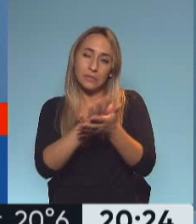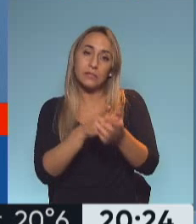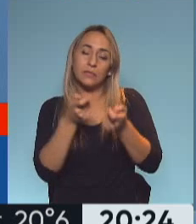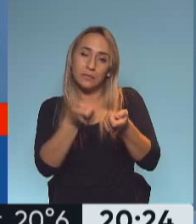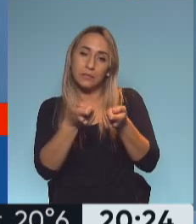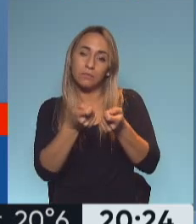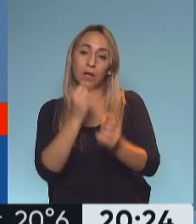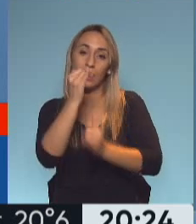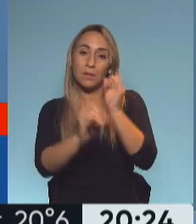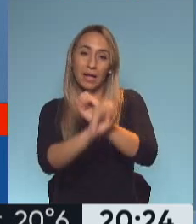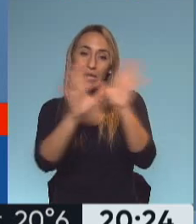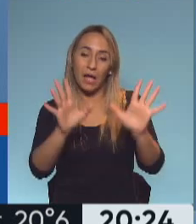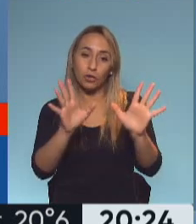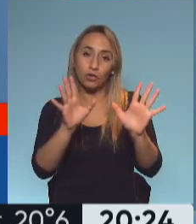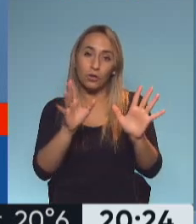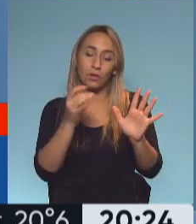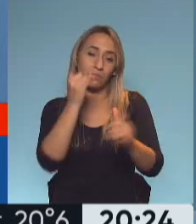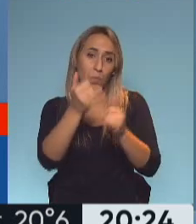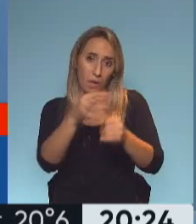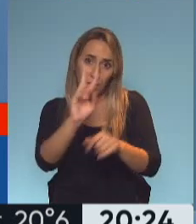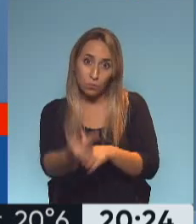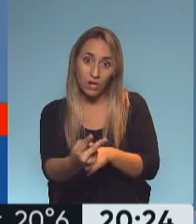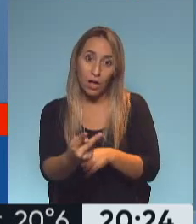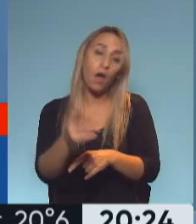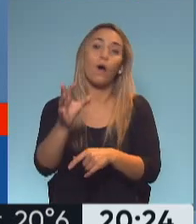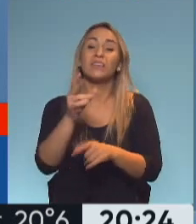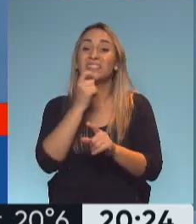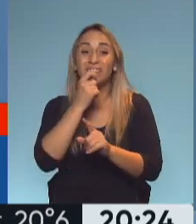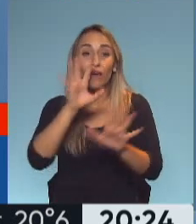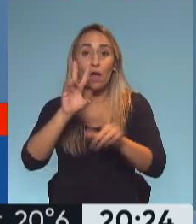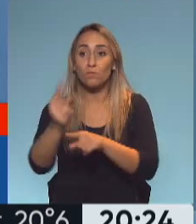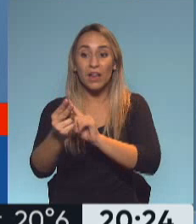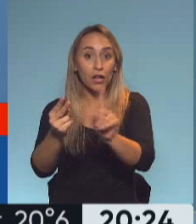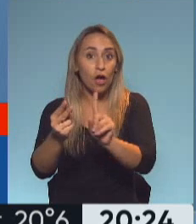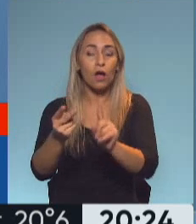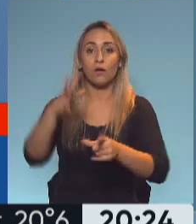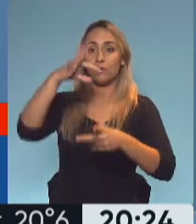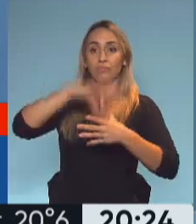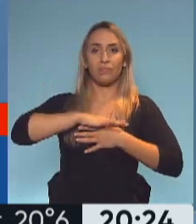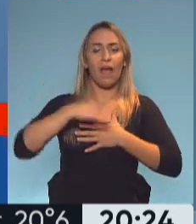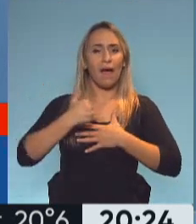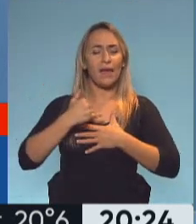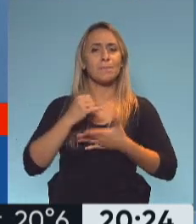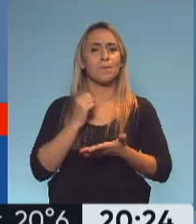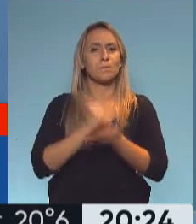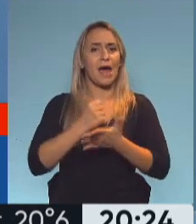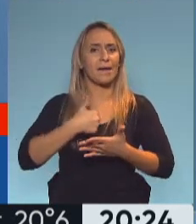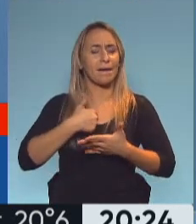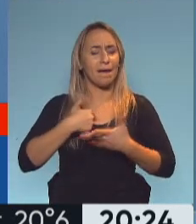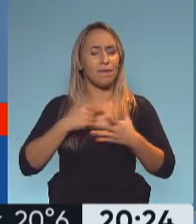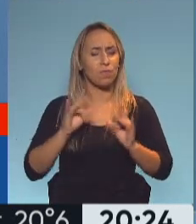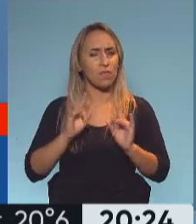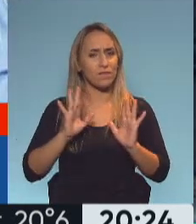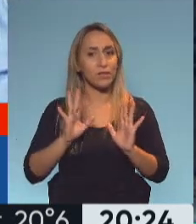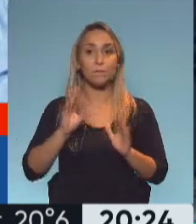límite, que es la pérdida de la vida, las secuelas que deja la enfermedad son tremendas, son muy duras. Sobre todo apareciendo estas nuevas cepas, que no sabemos